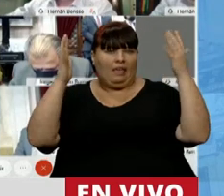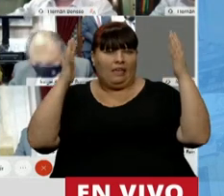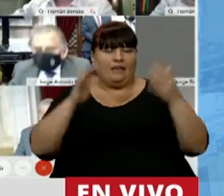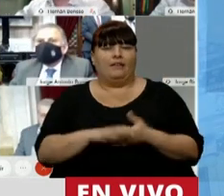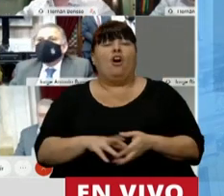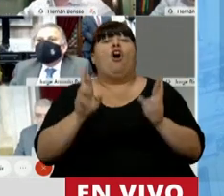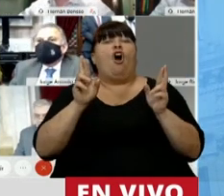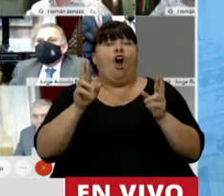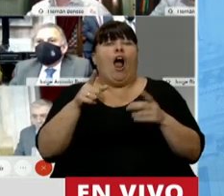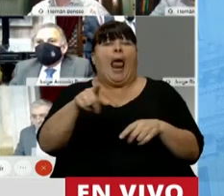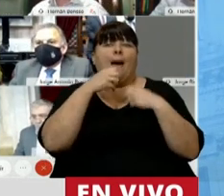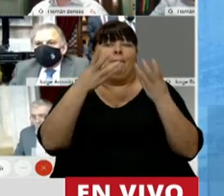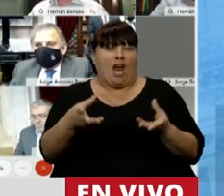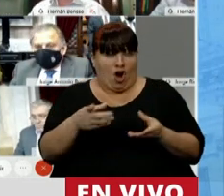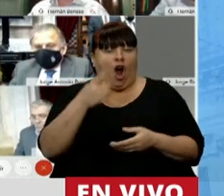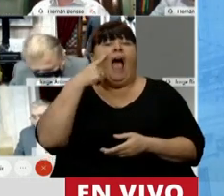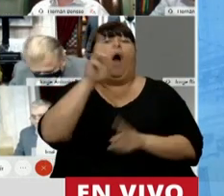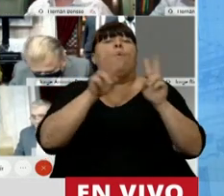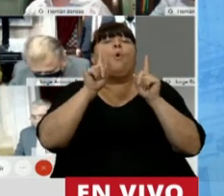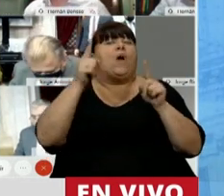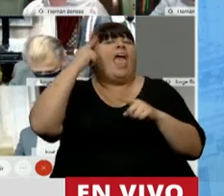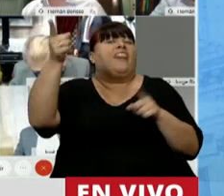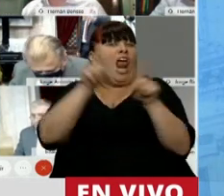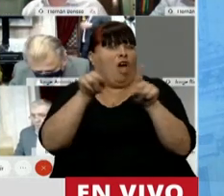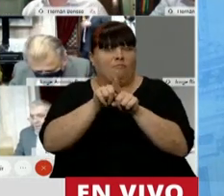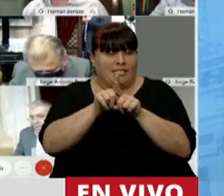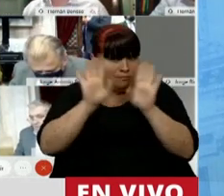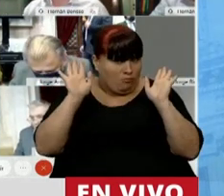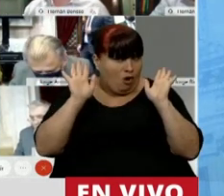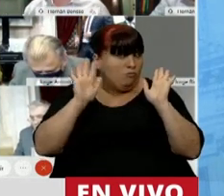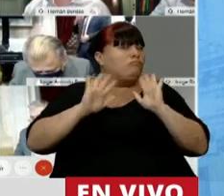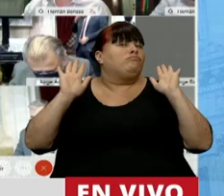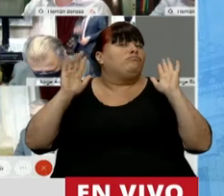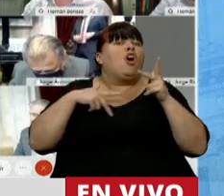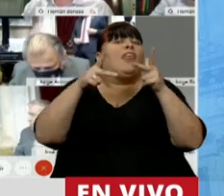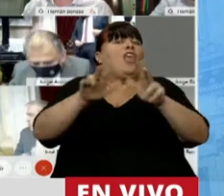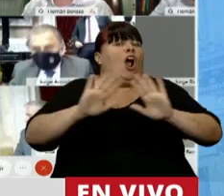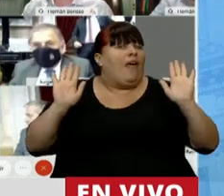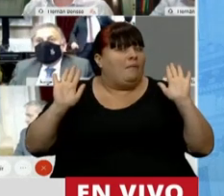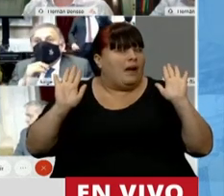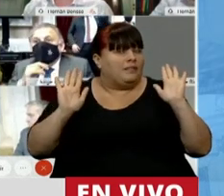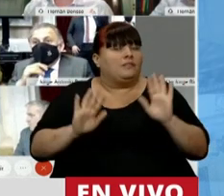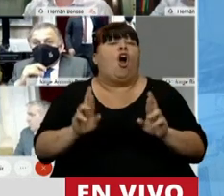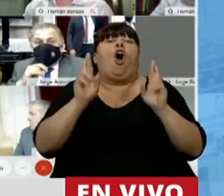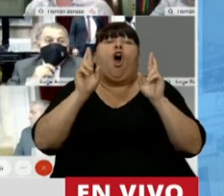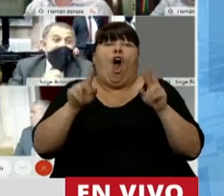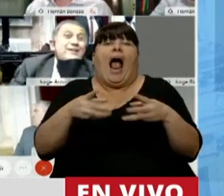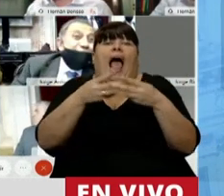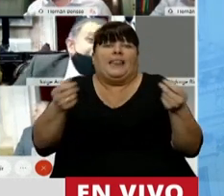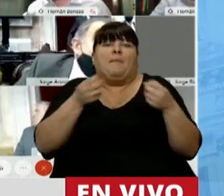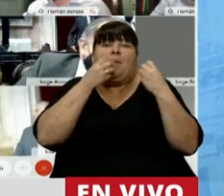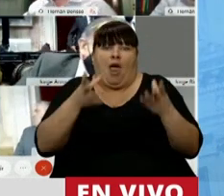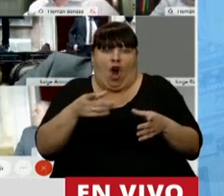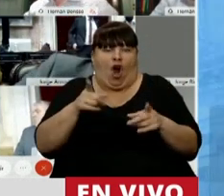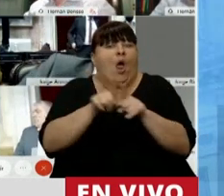Espero que termine mejor intentando las mismas ideas. Yo le digo, solo le digo, que espero que termine mejor